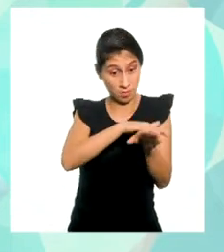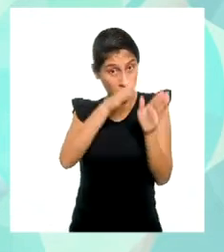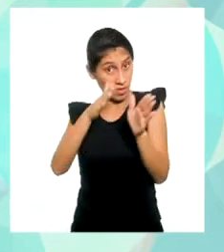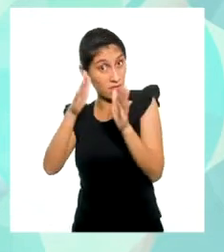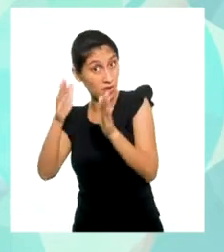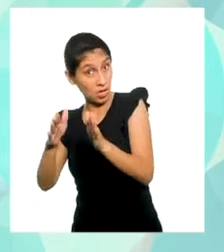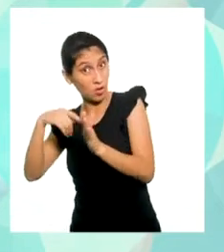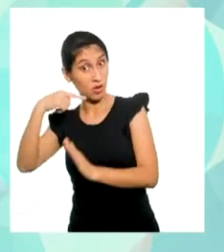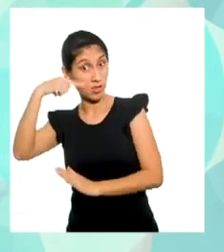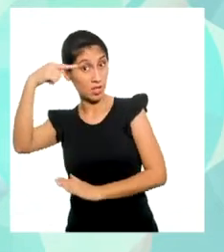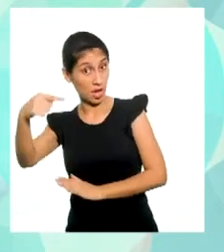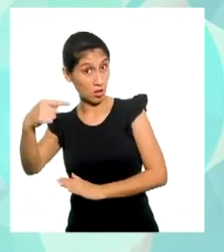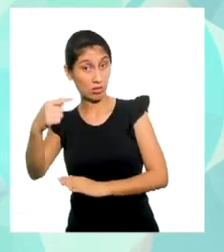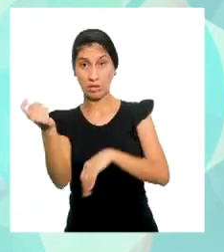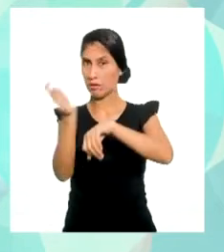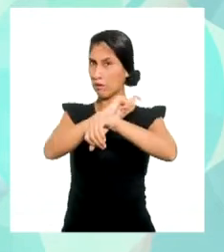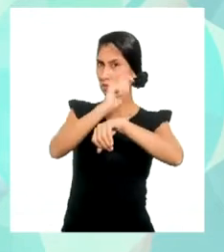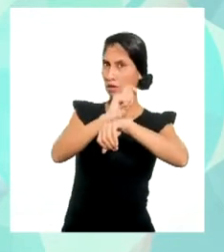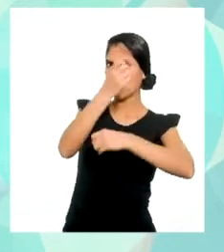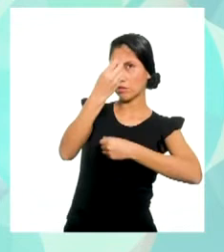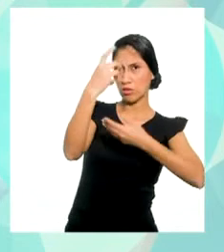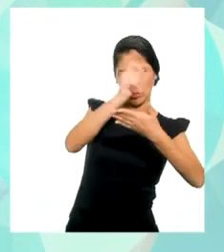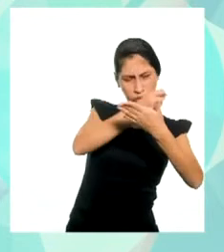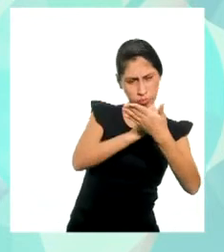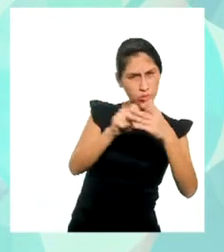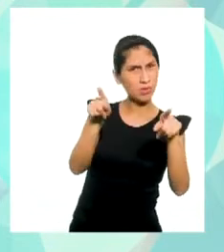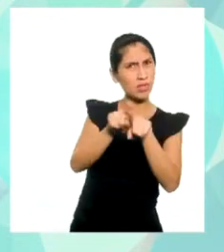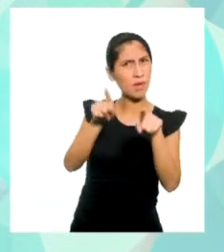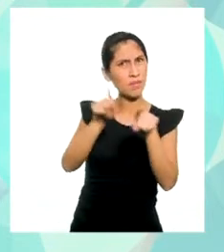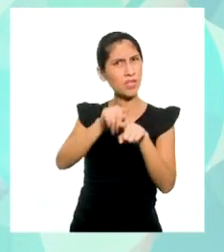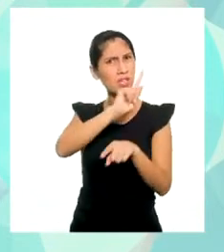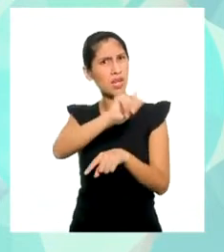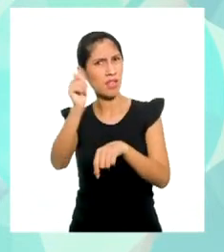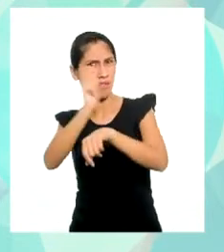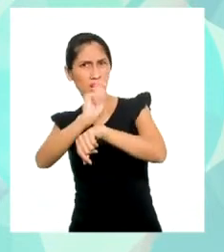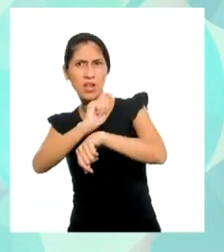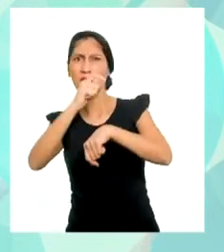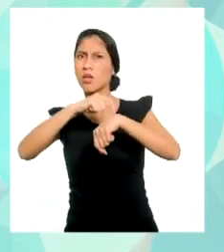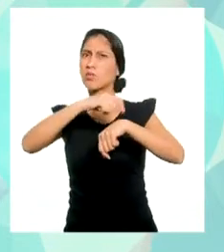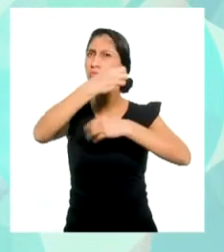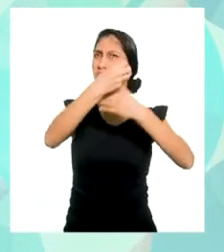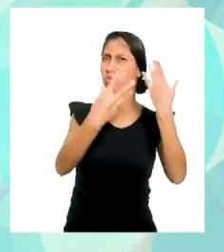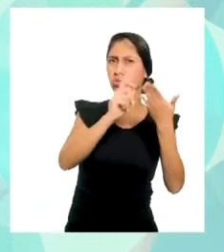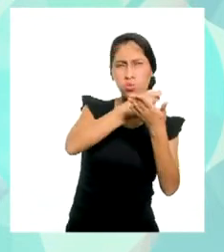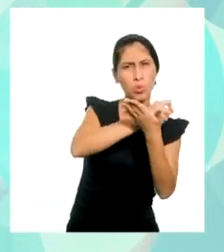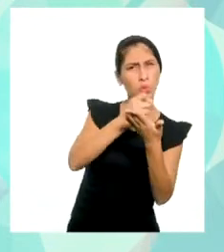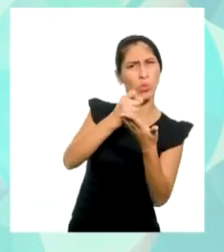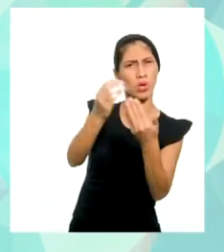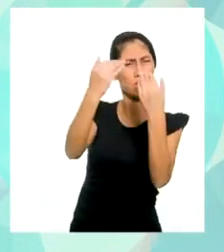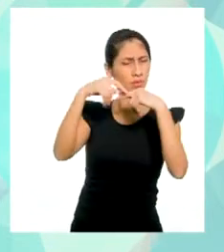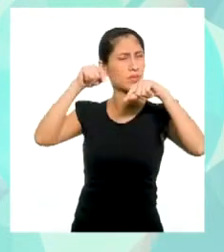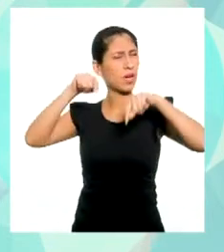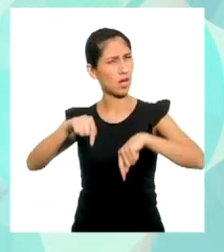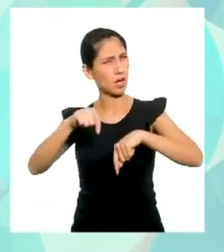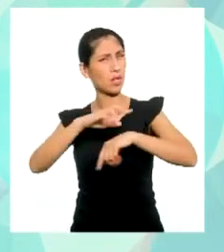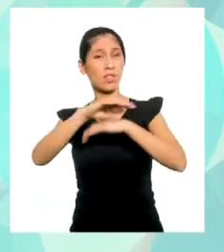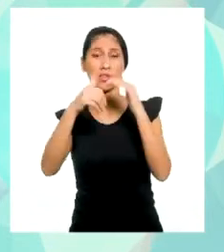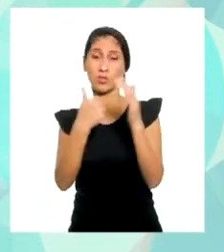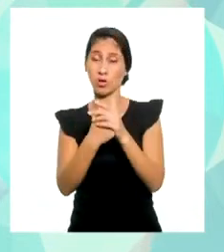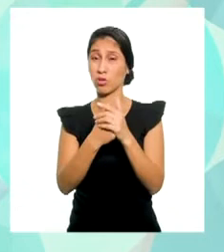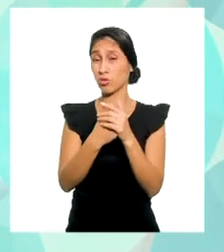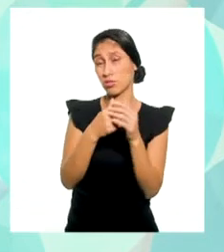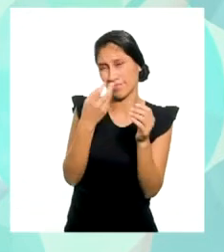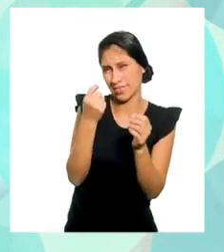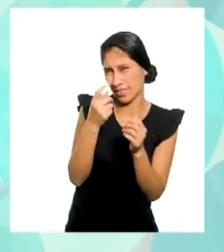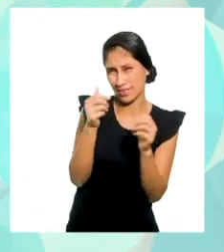diario con la lista de tareas y el tiempo de duración para cada una de ellas. En este tiempo que estamos más con nuestras